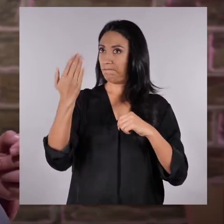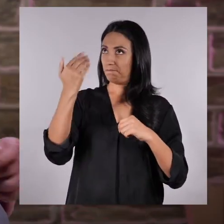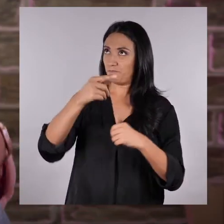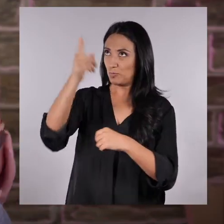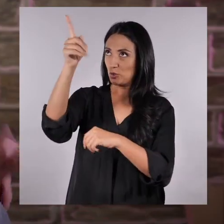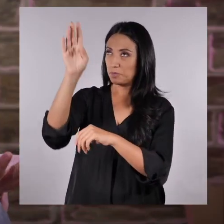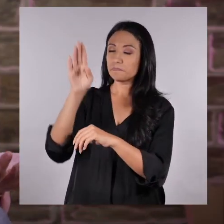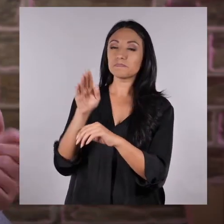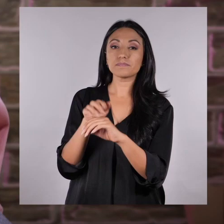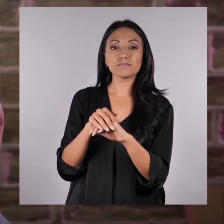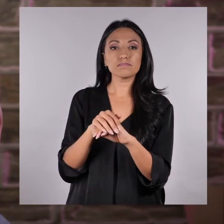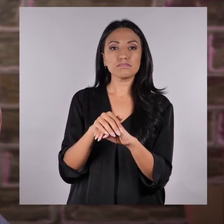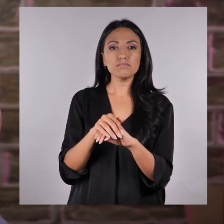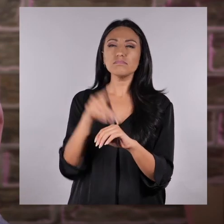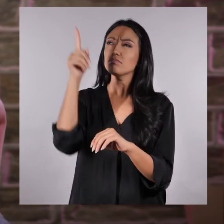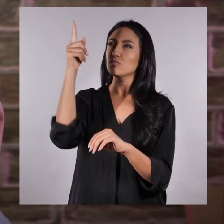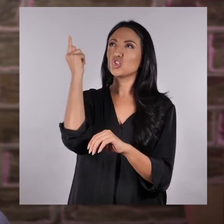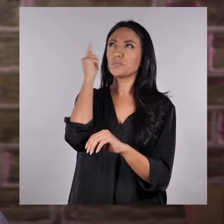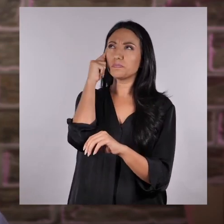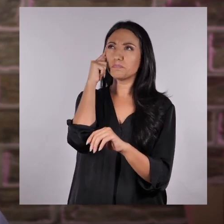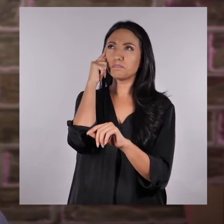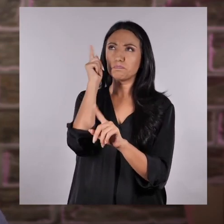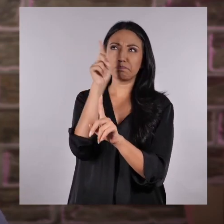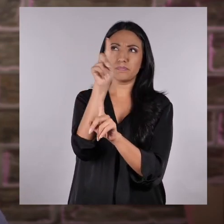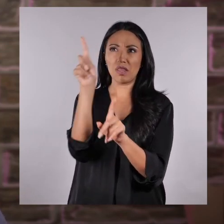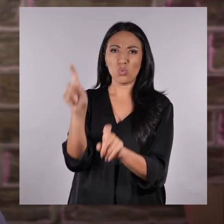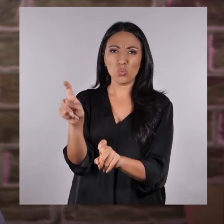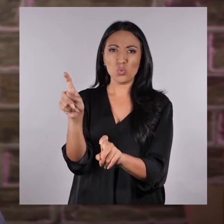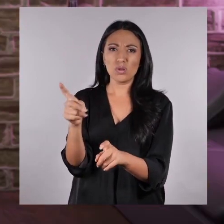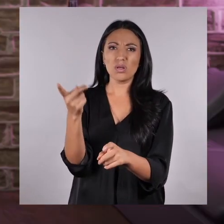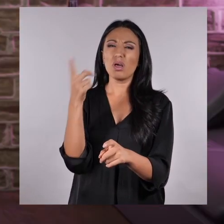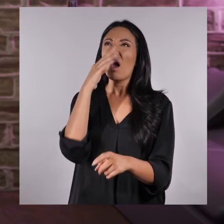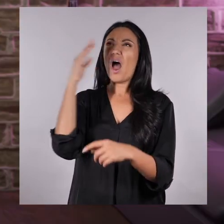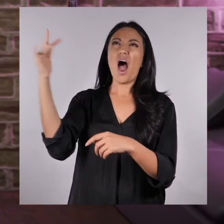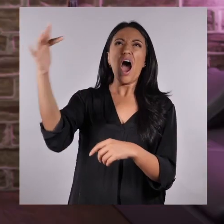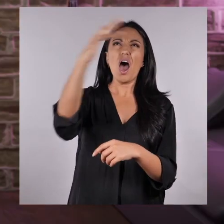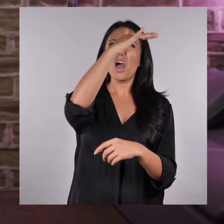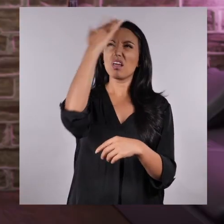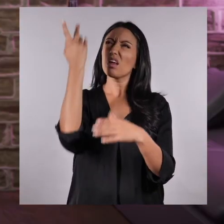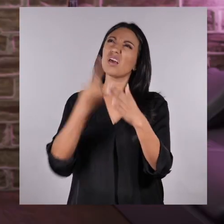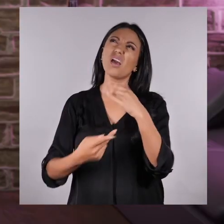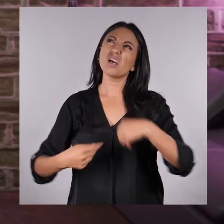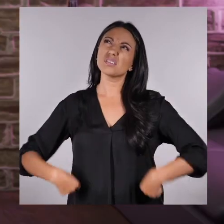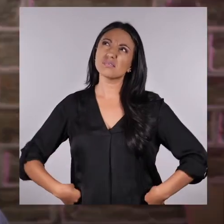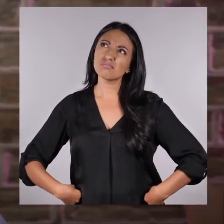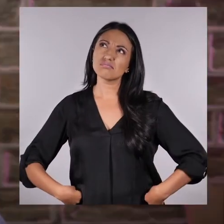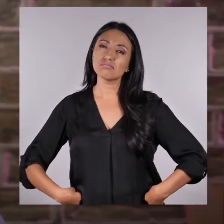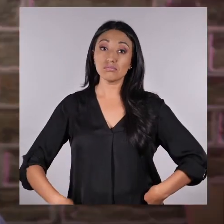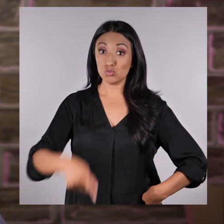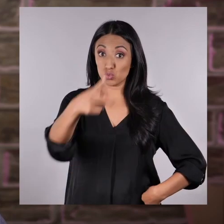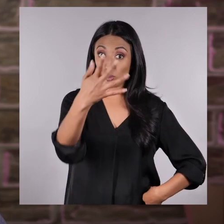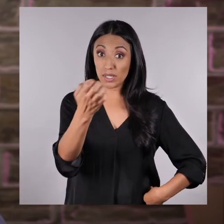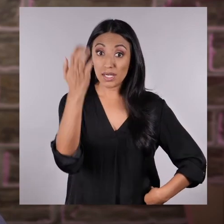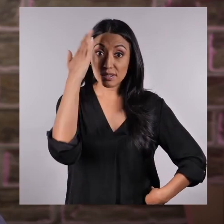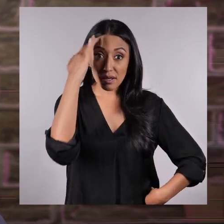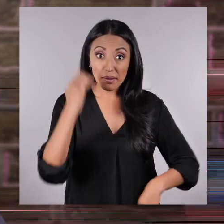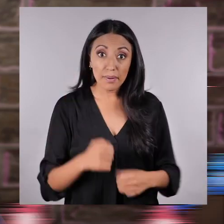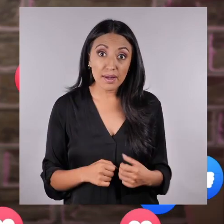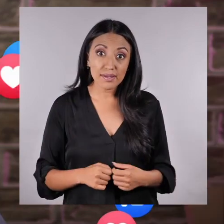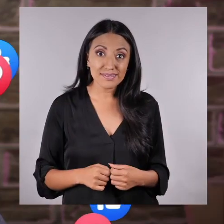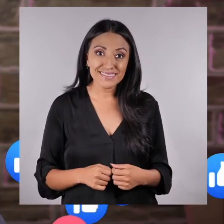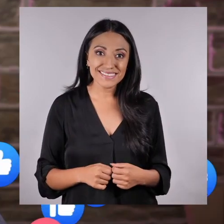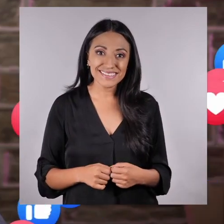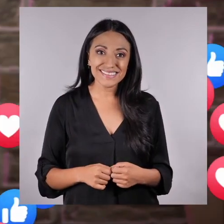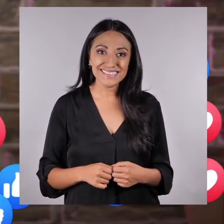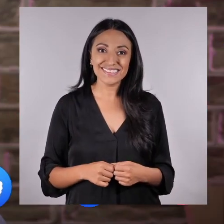¡Ay! Y a propósito de eso, me entró una duda. ¿Qué mismo es el aire? ¿Quieren saber, Martichiques?